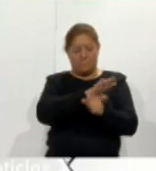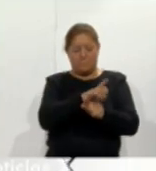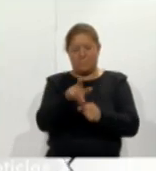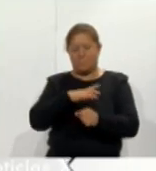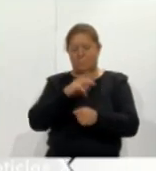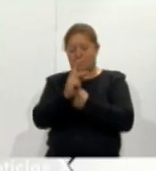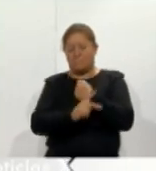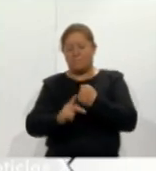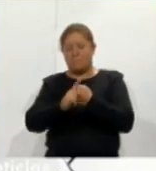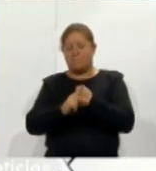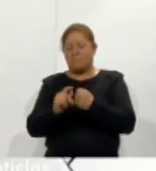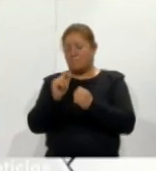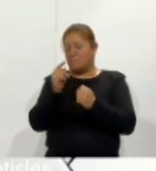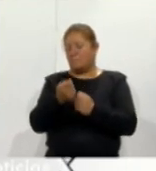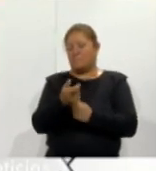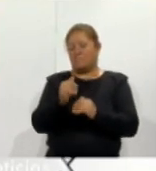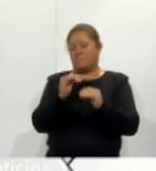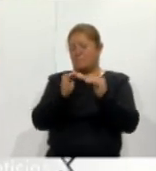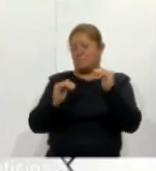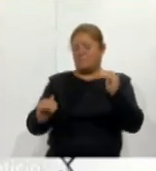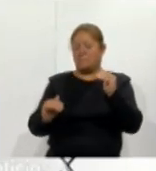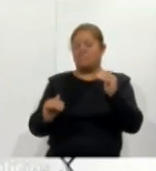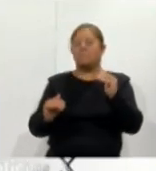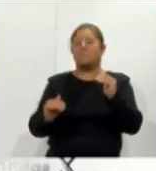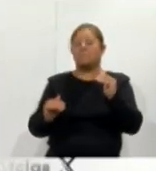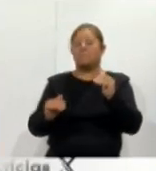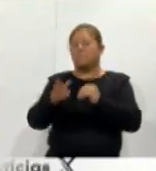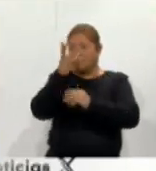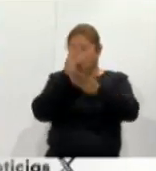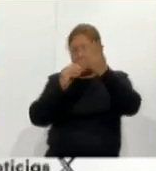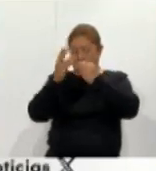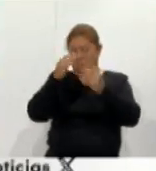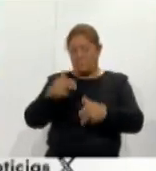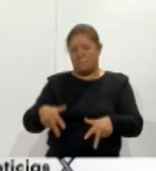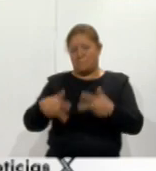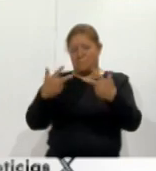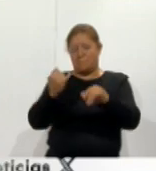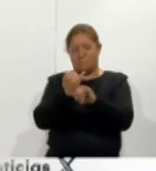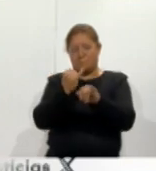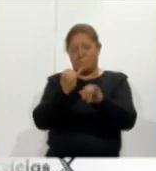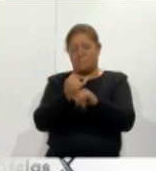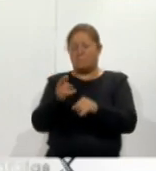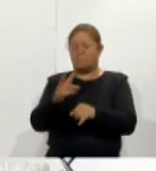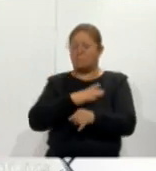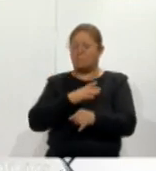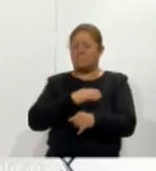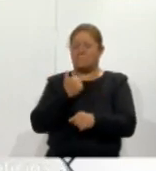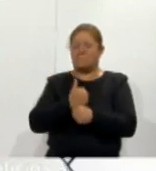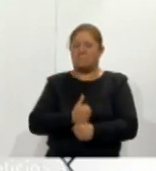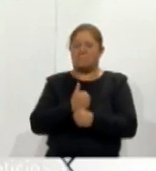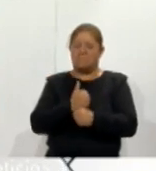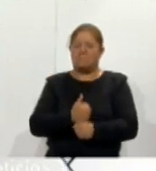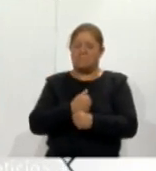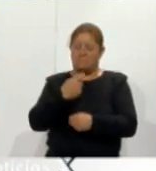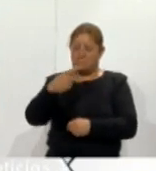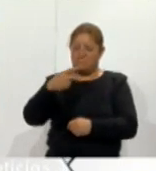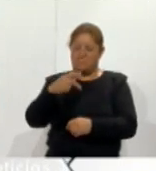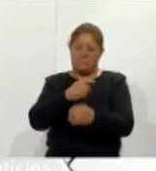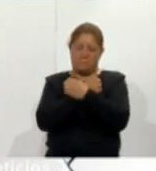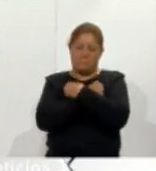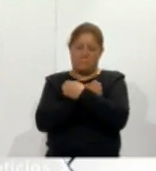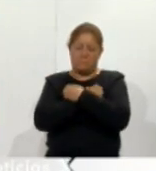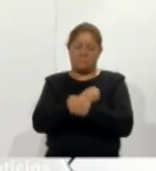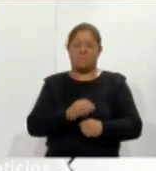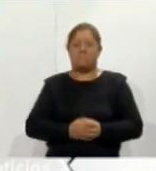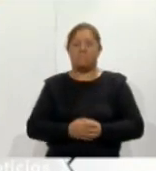los países con menos infraestructura y sistemas de aprendizaje digitales los que sufrieron mayores interrupciones en su educación para